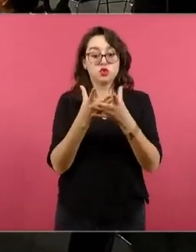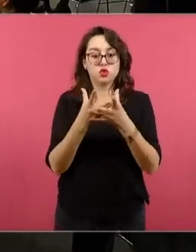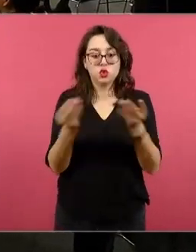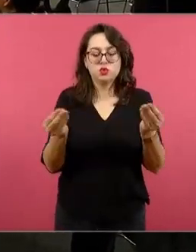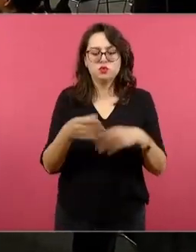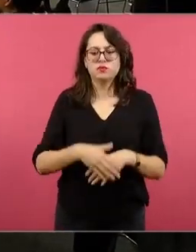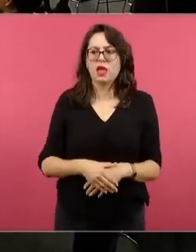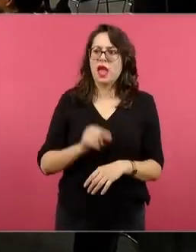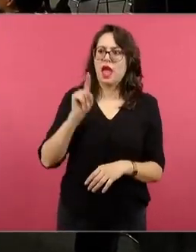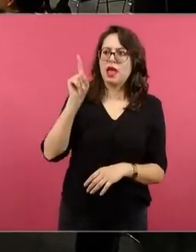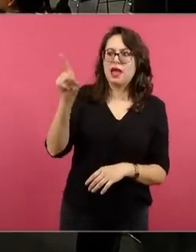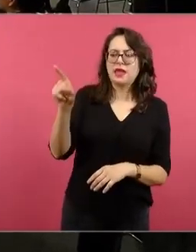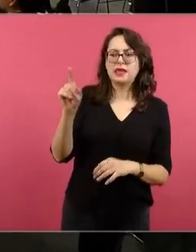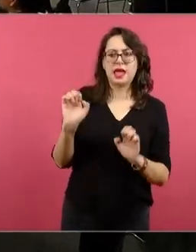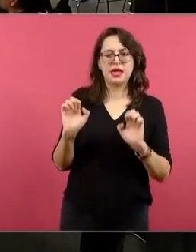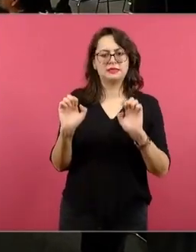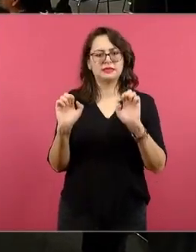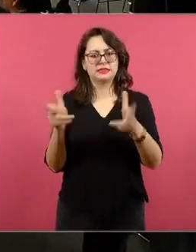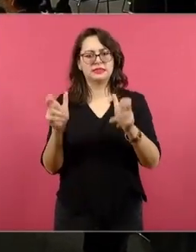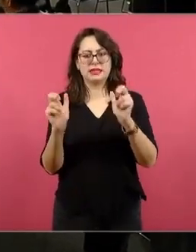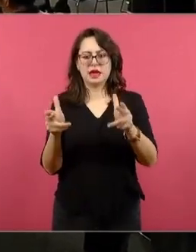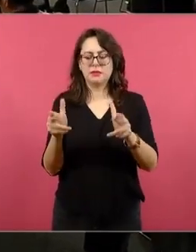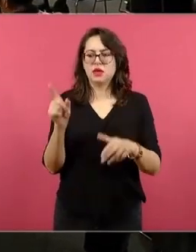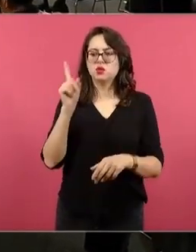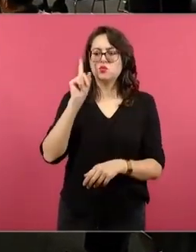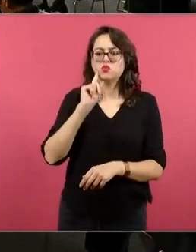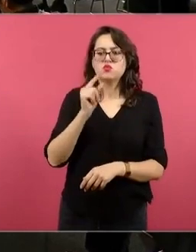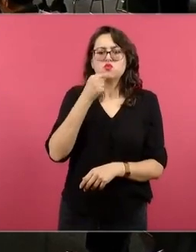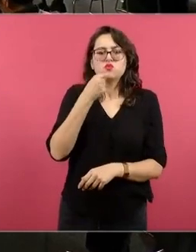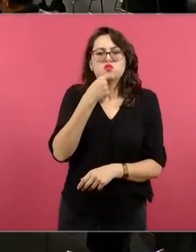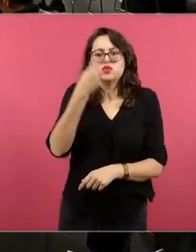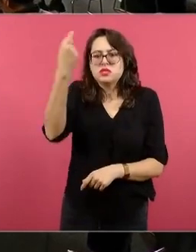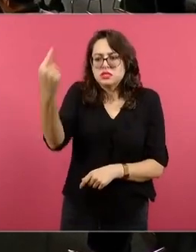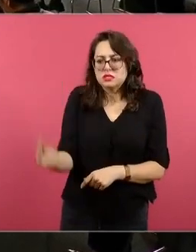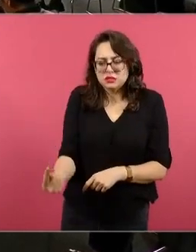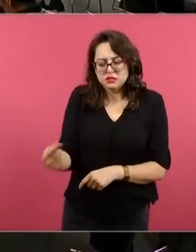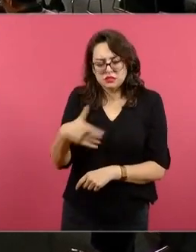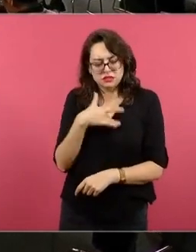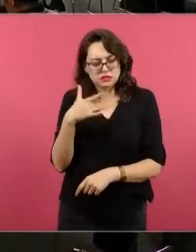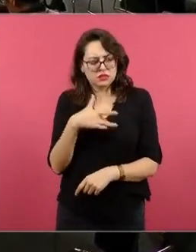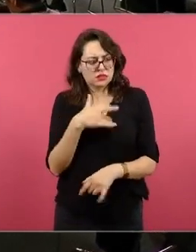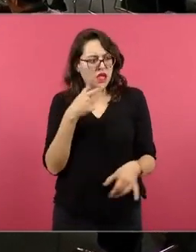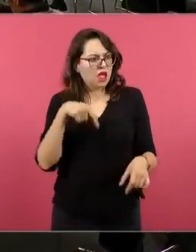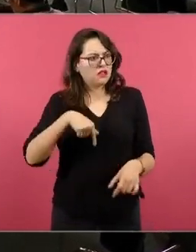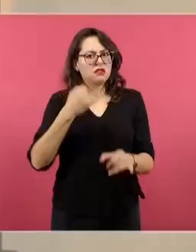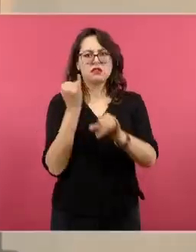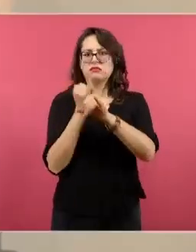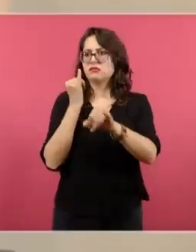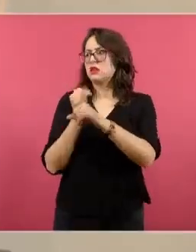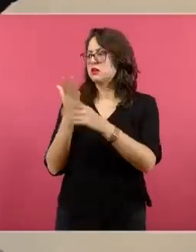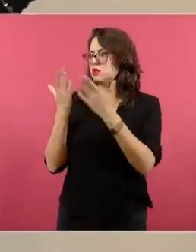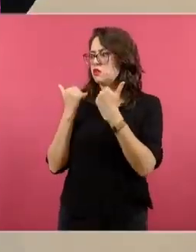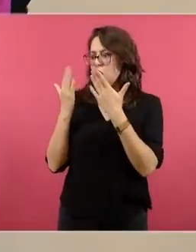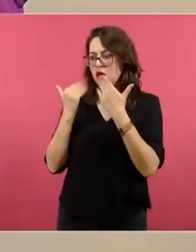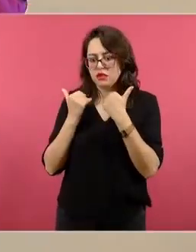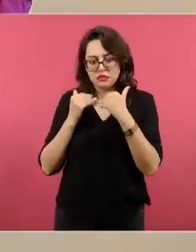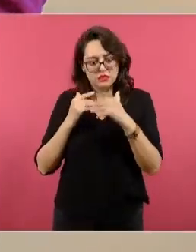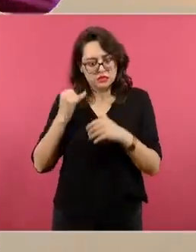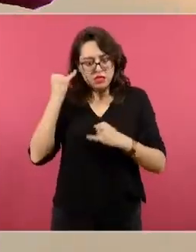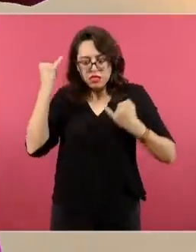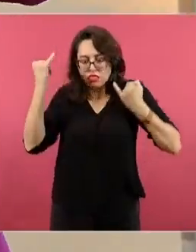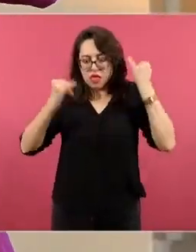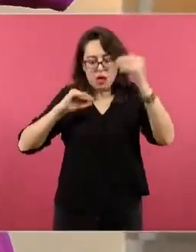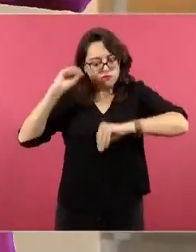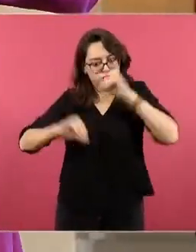un prototipo para Wi-Fi, porque allá no hay señal. Entonces, esta parte ya resolvió una necesidad. Entonces, también